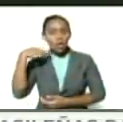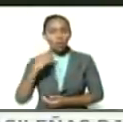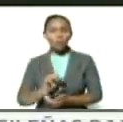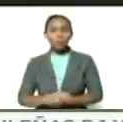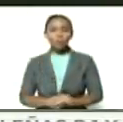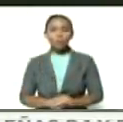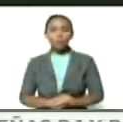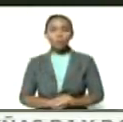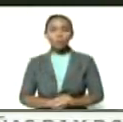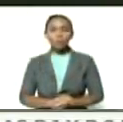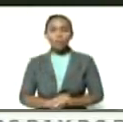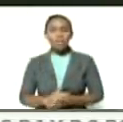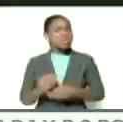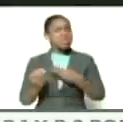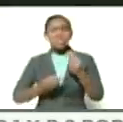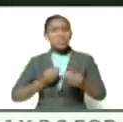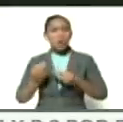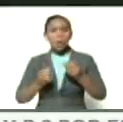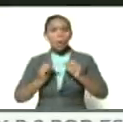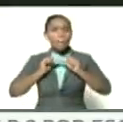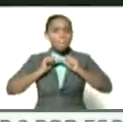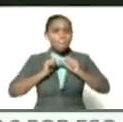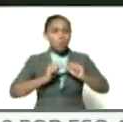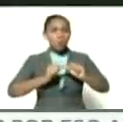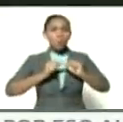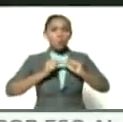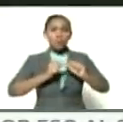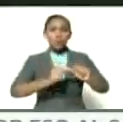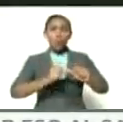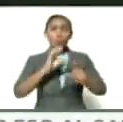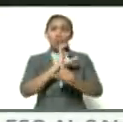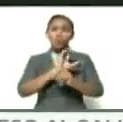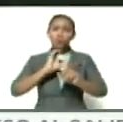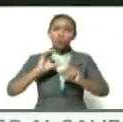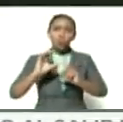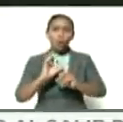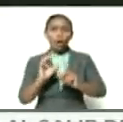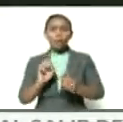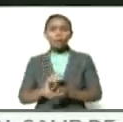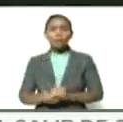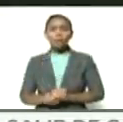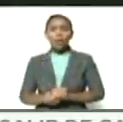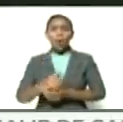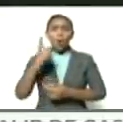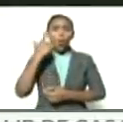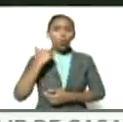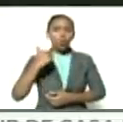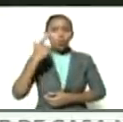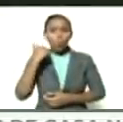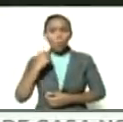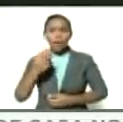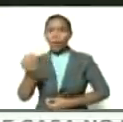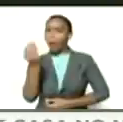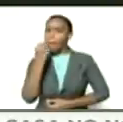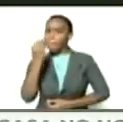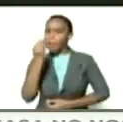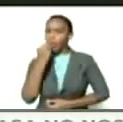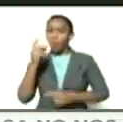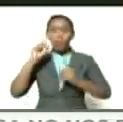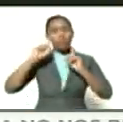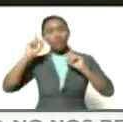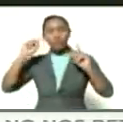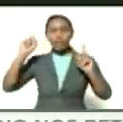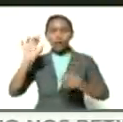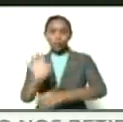como mantuvieron su cultura sus costumbres su alimento su música